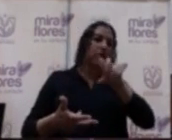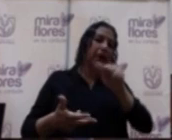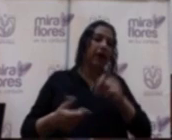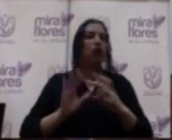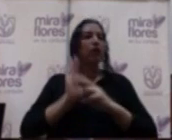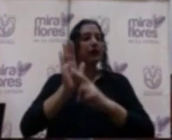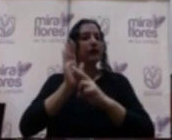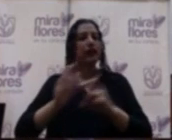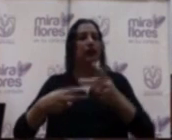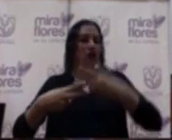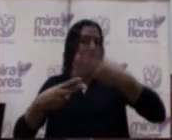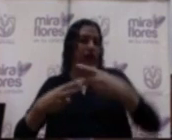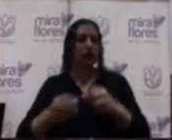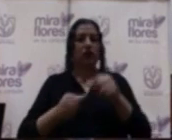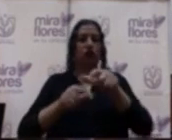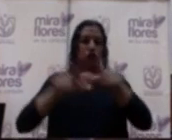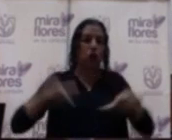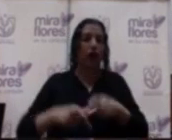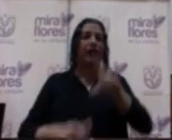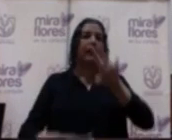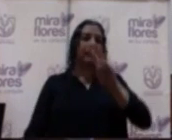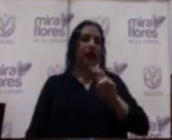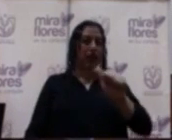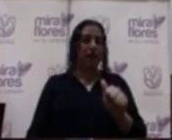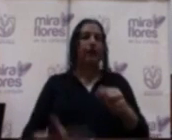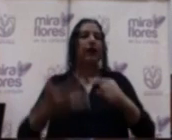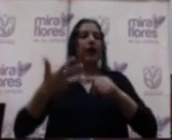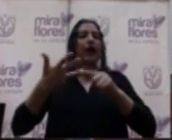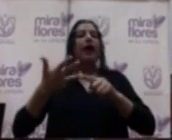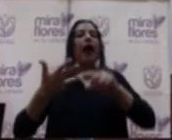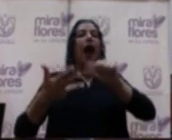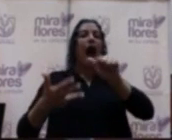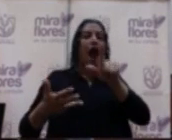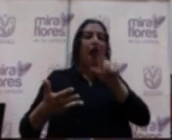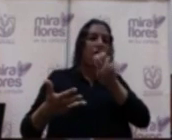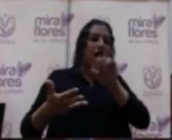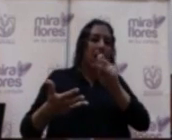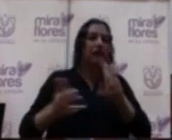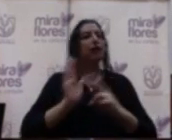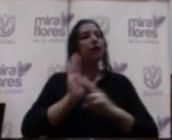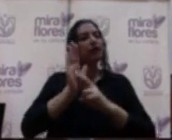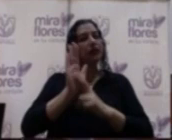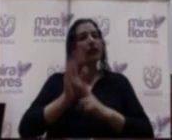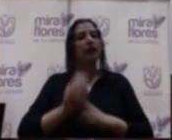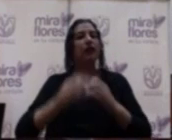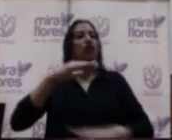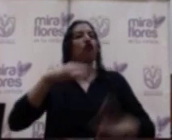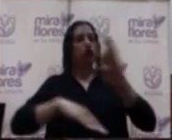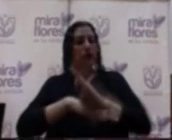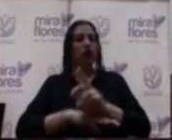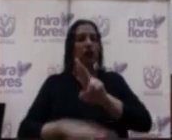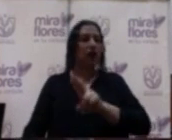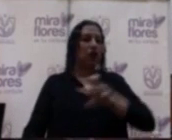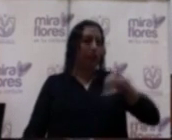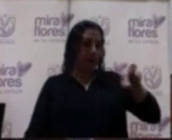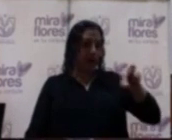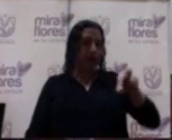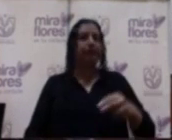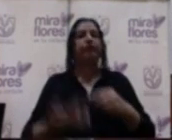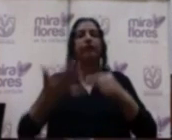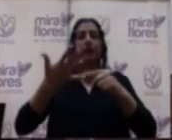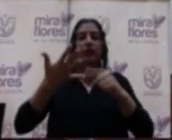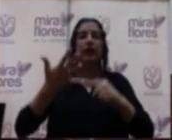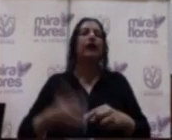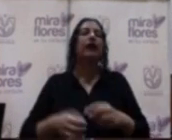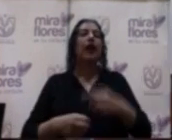la Zona 7A, Enrique Álvarez Vita, representante de la Fundación Ricardo Palma, y el señor